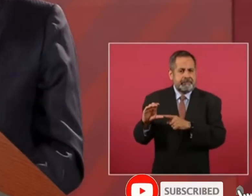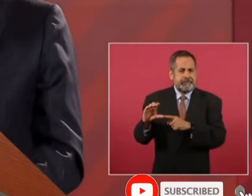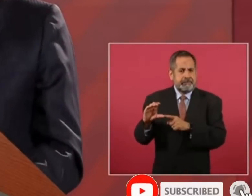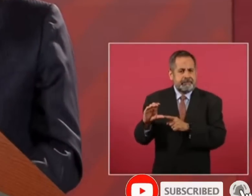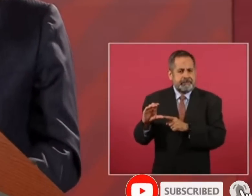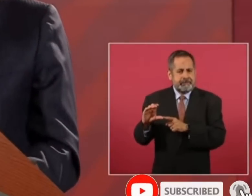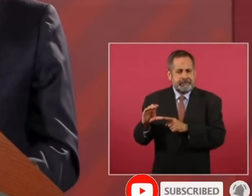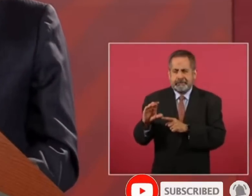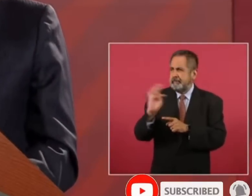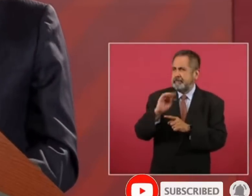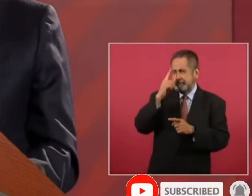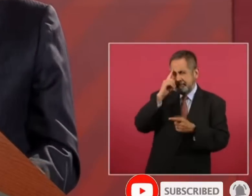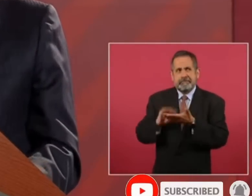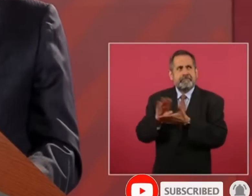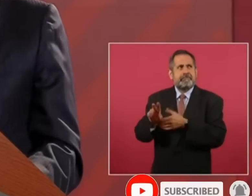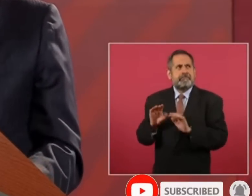qué se yo